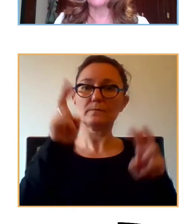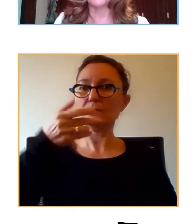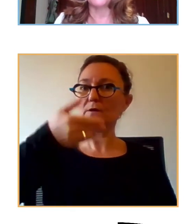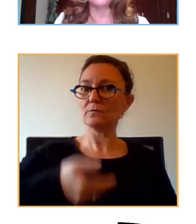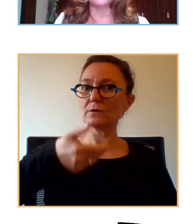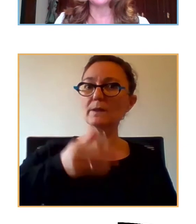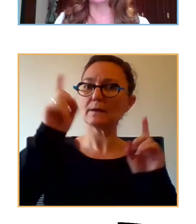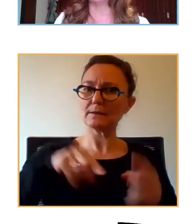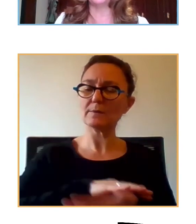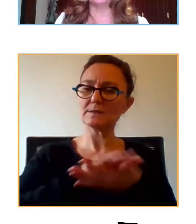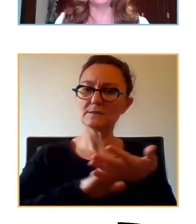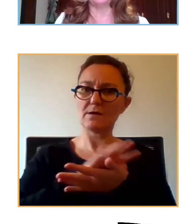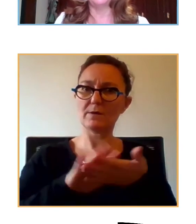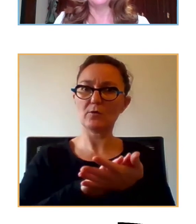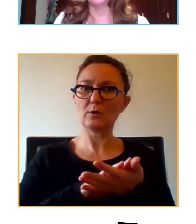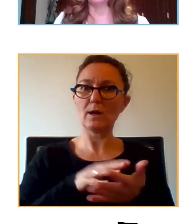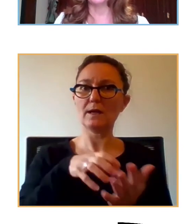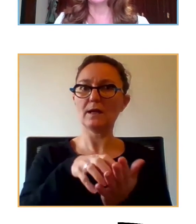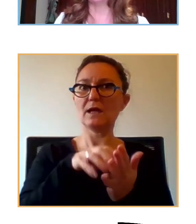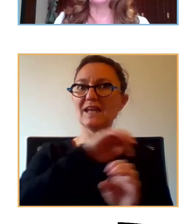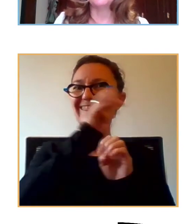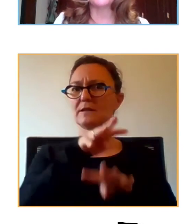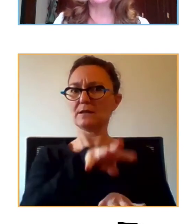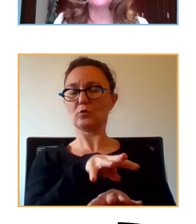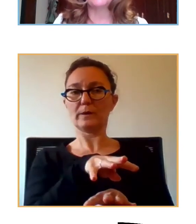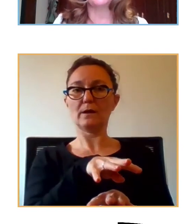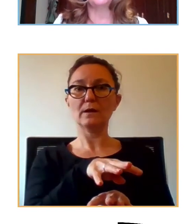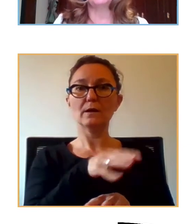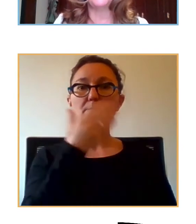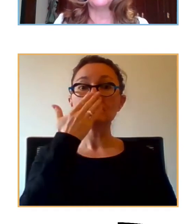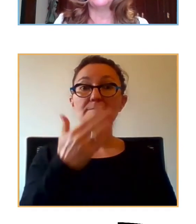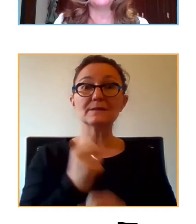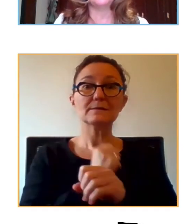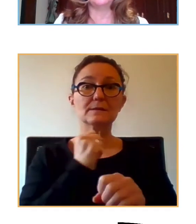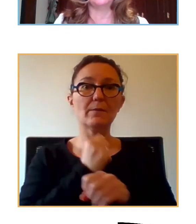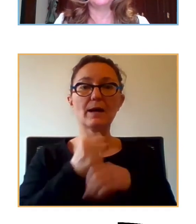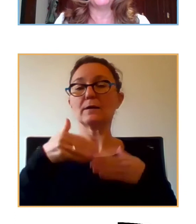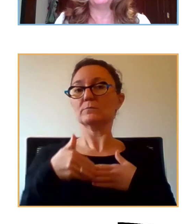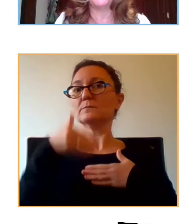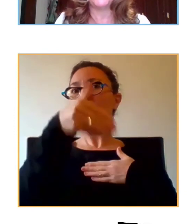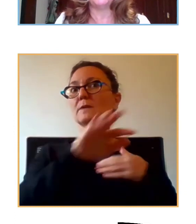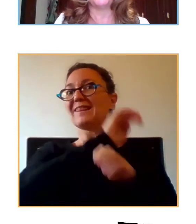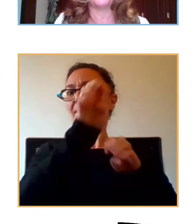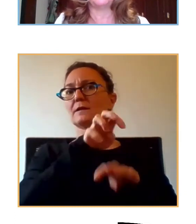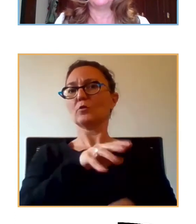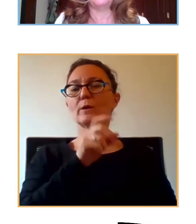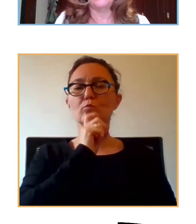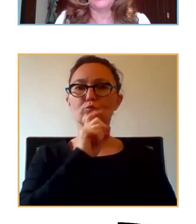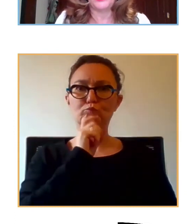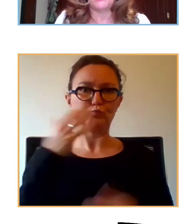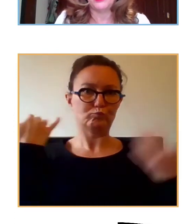también se ha hablado aquí es la incertidumbre. Es verdad que trabajar ante la incertidumbre es muy complicado porque